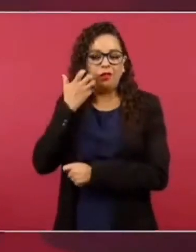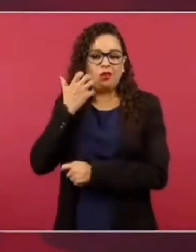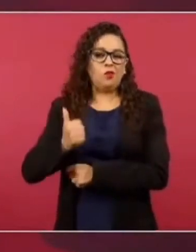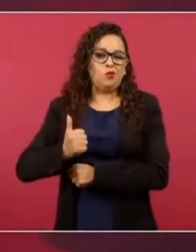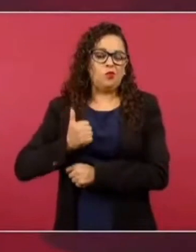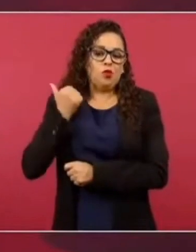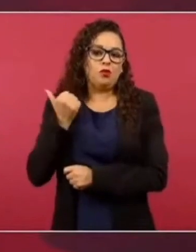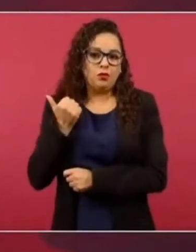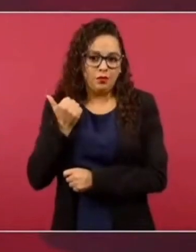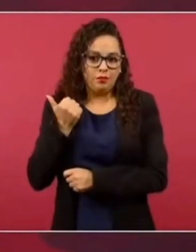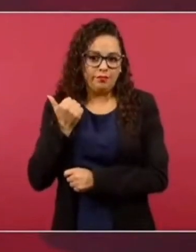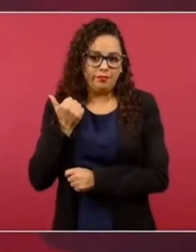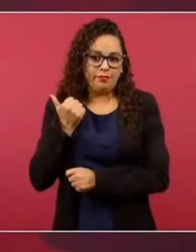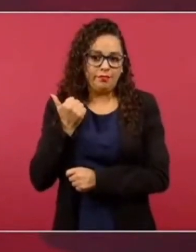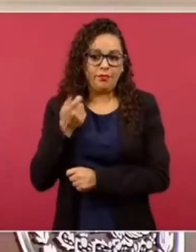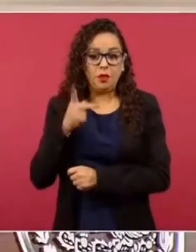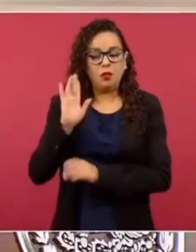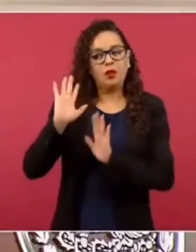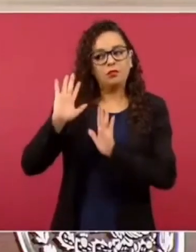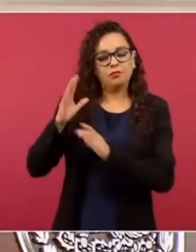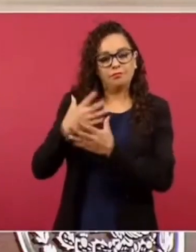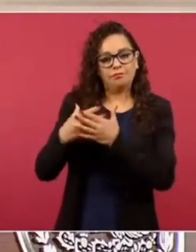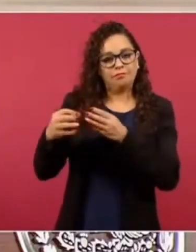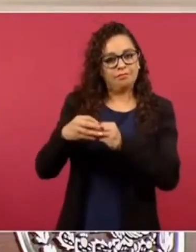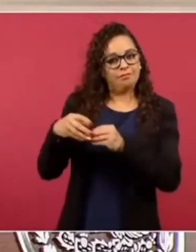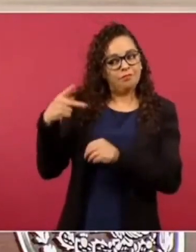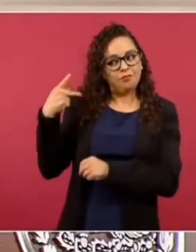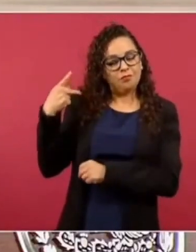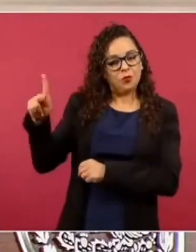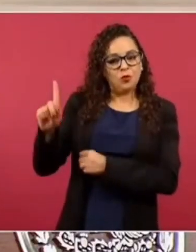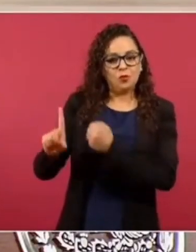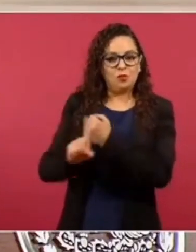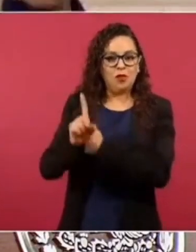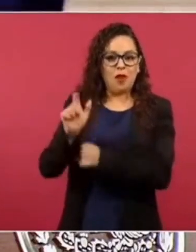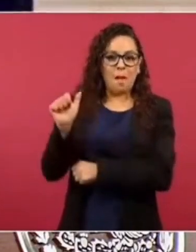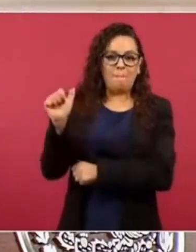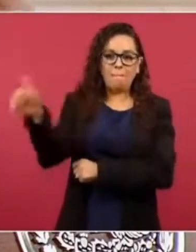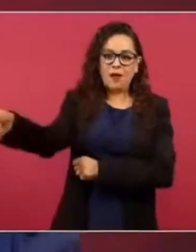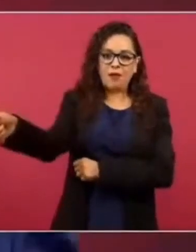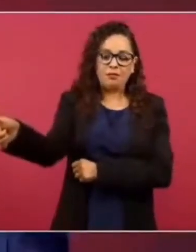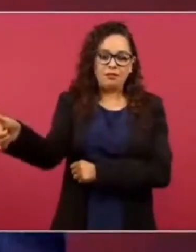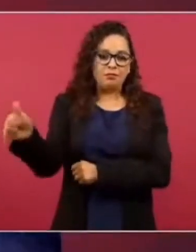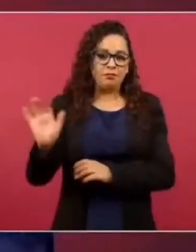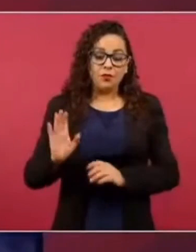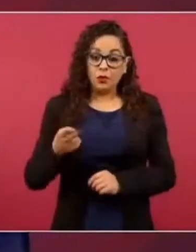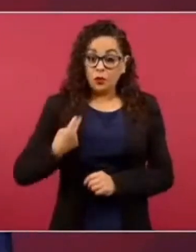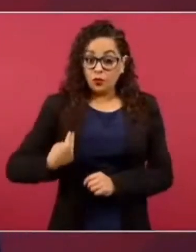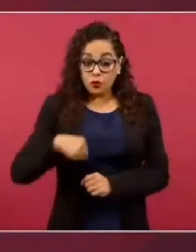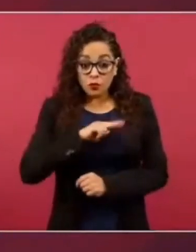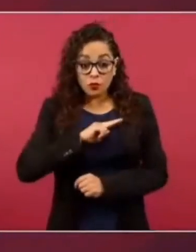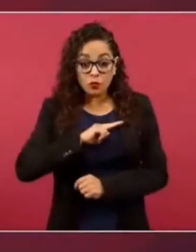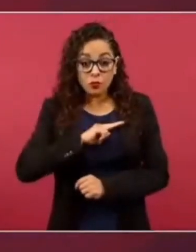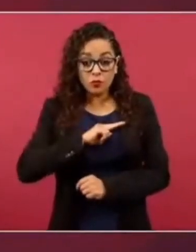pero allá ellos, ¿no? No vamos nosotros a